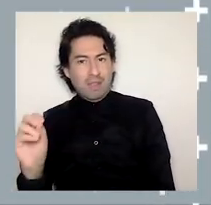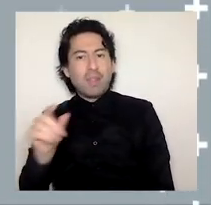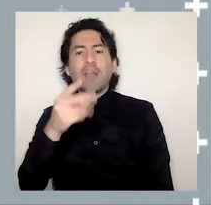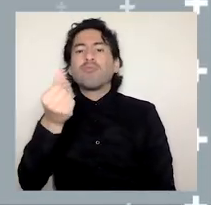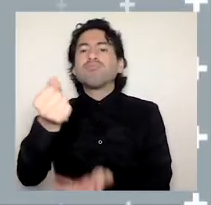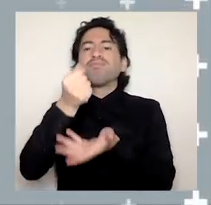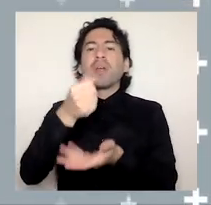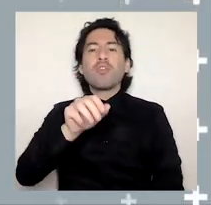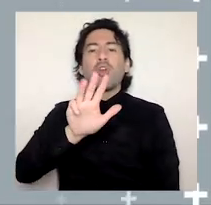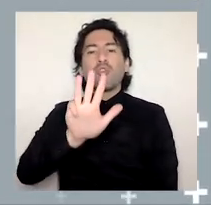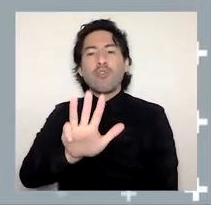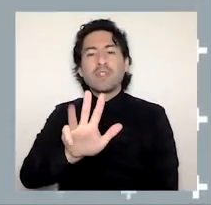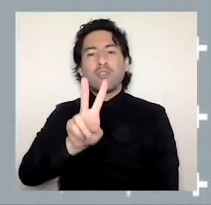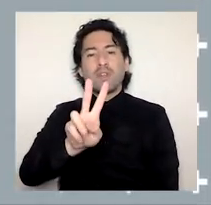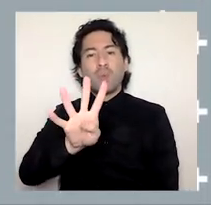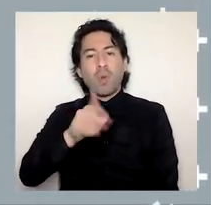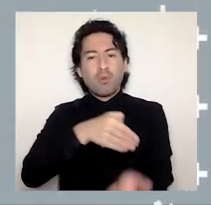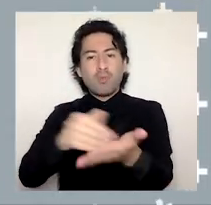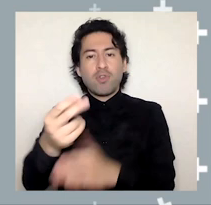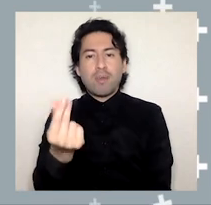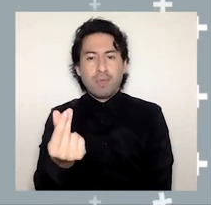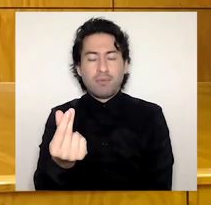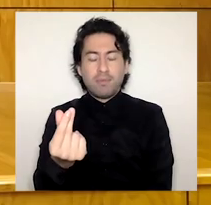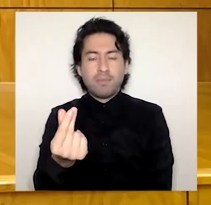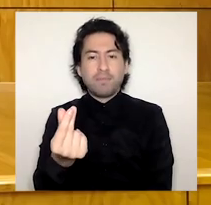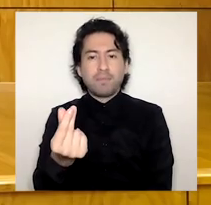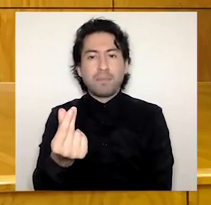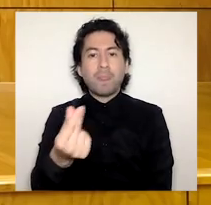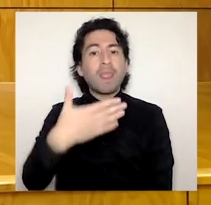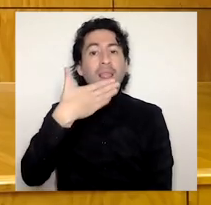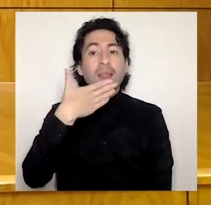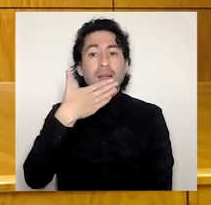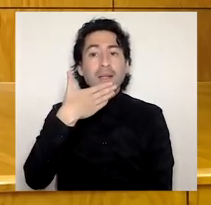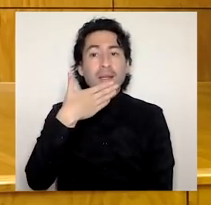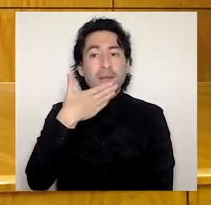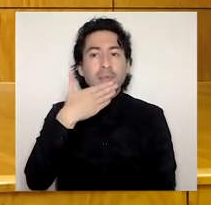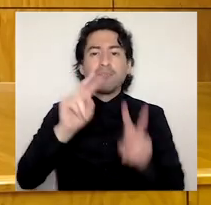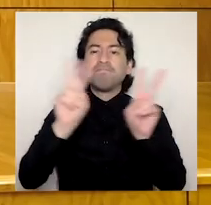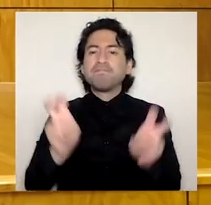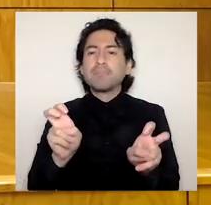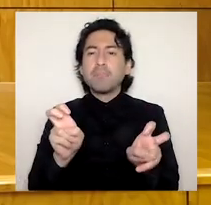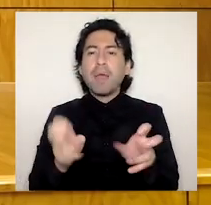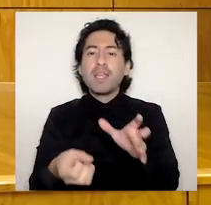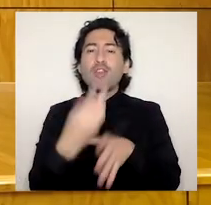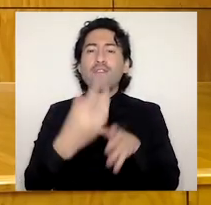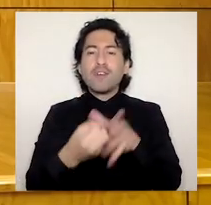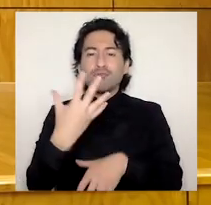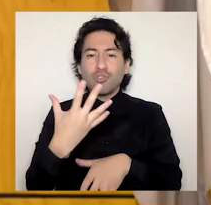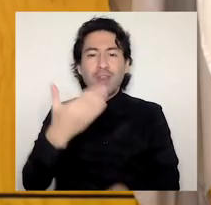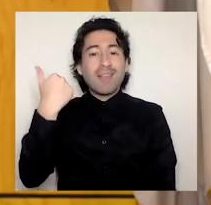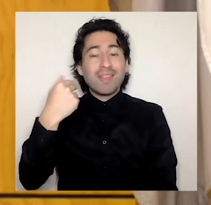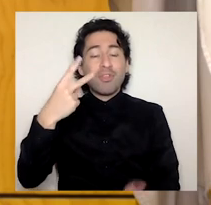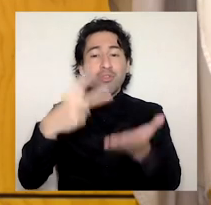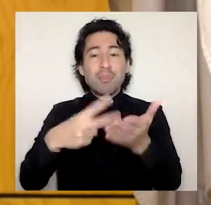924 millones de pesos. También, en materia de innovación, durante el 2020